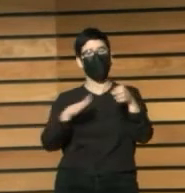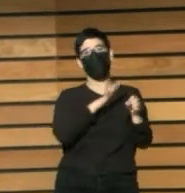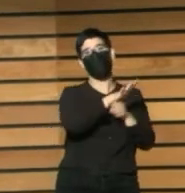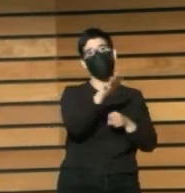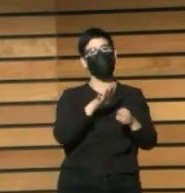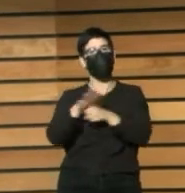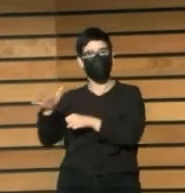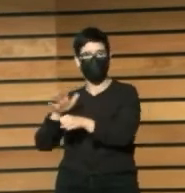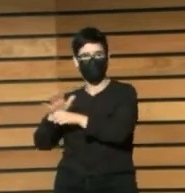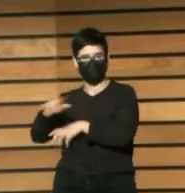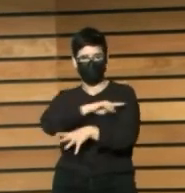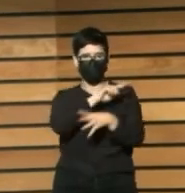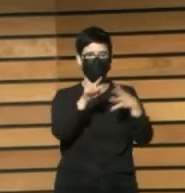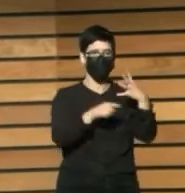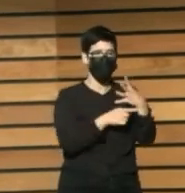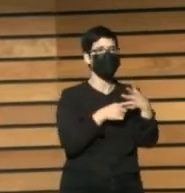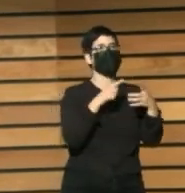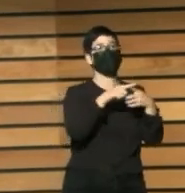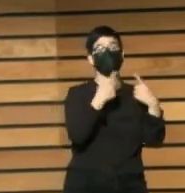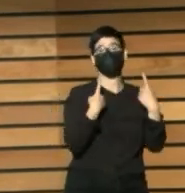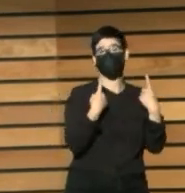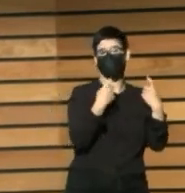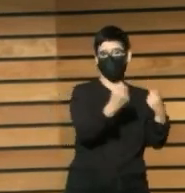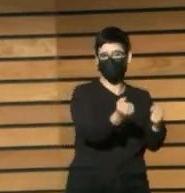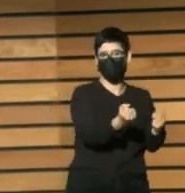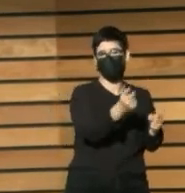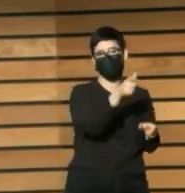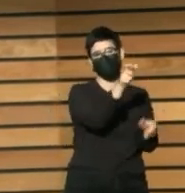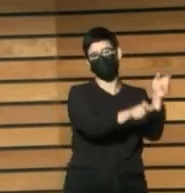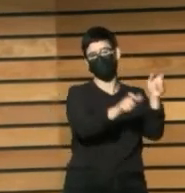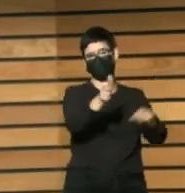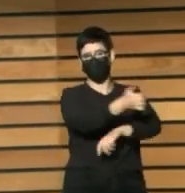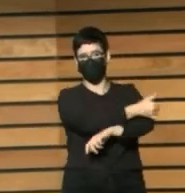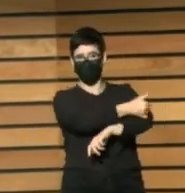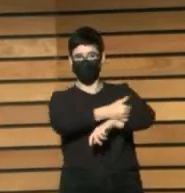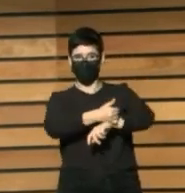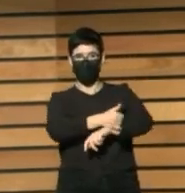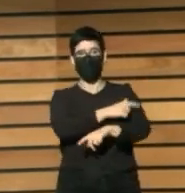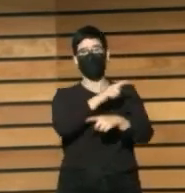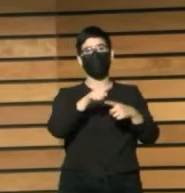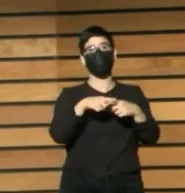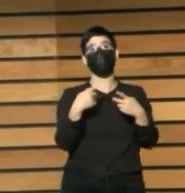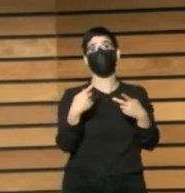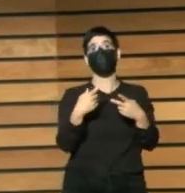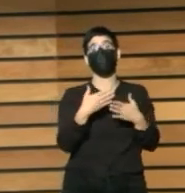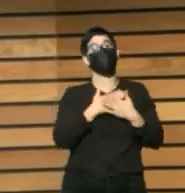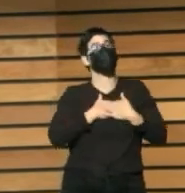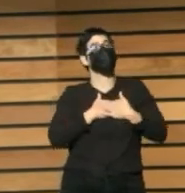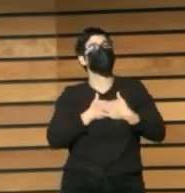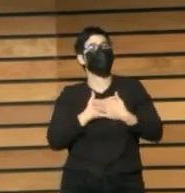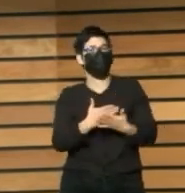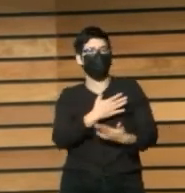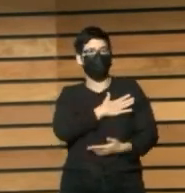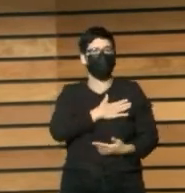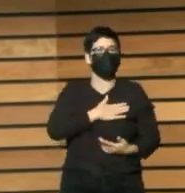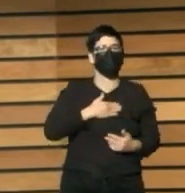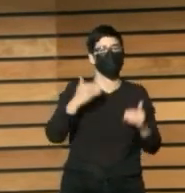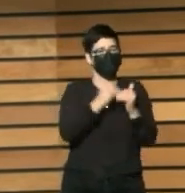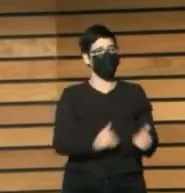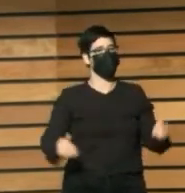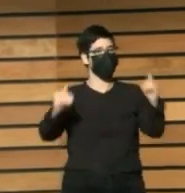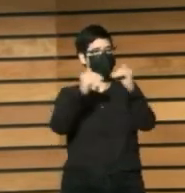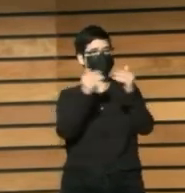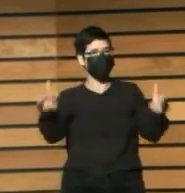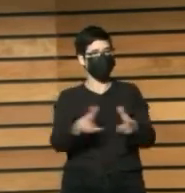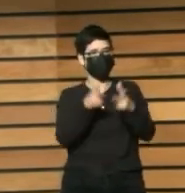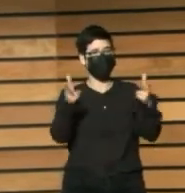la relación entre las necesidades de los ciudadanos y esta voluntad de la equidad social y del acceso a la información,